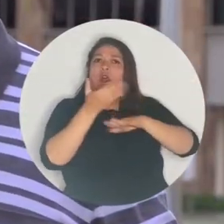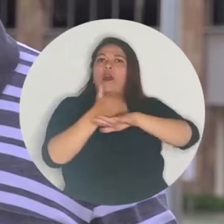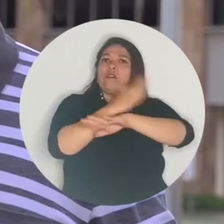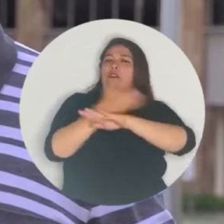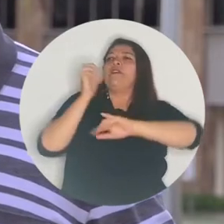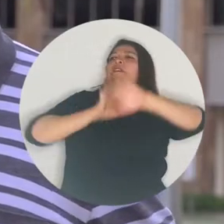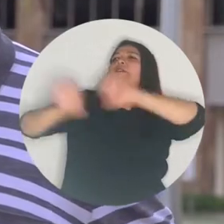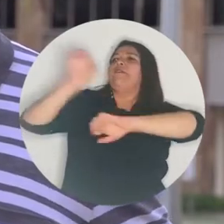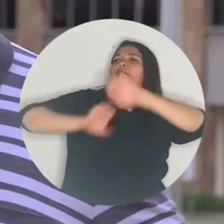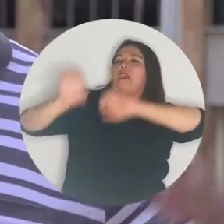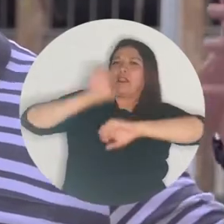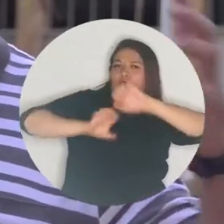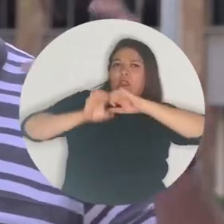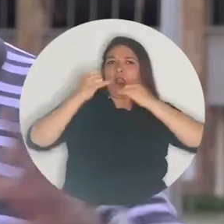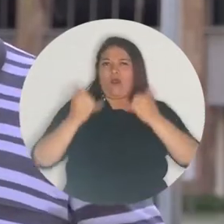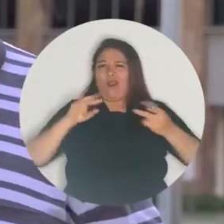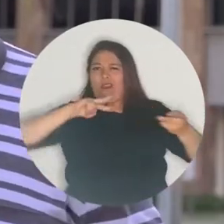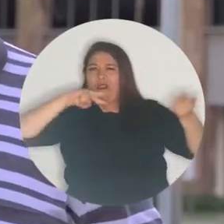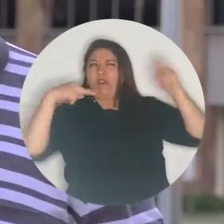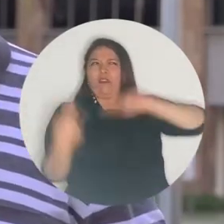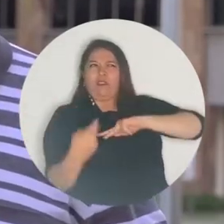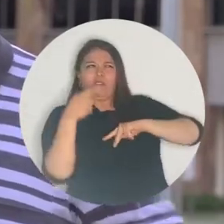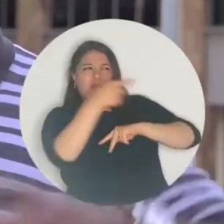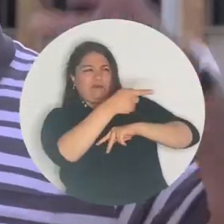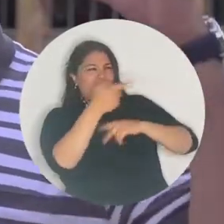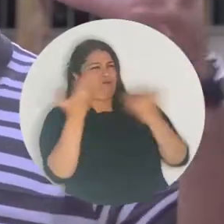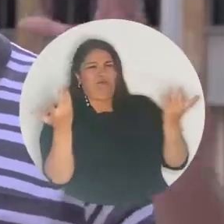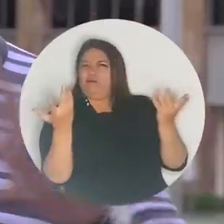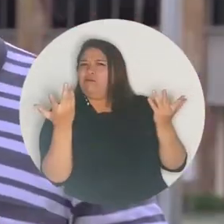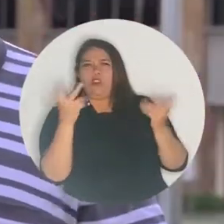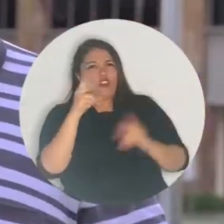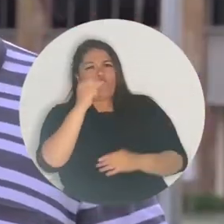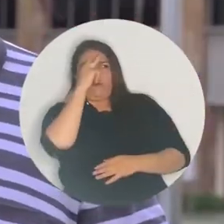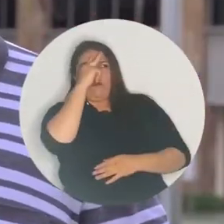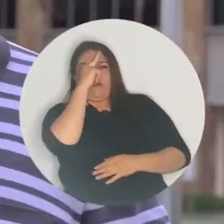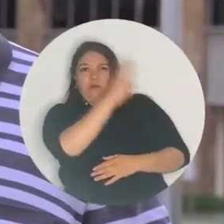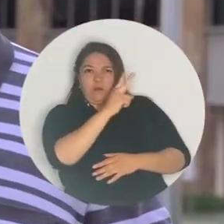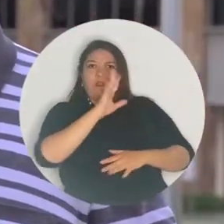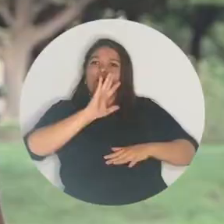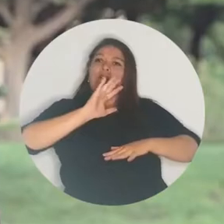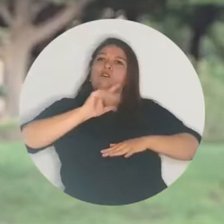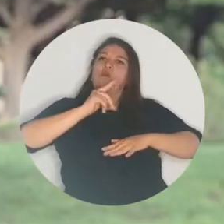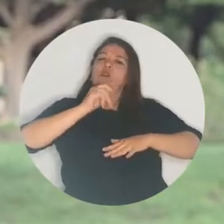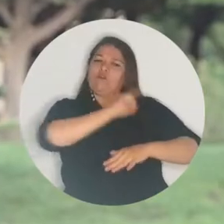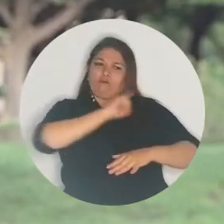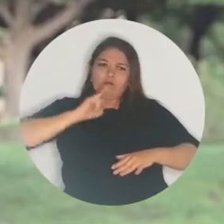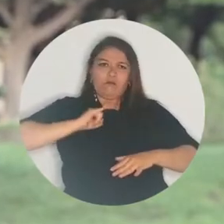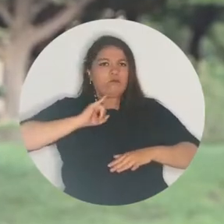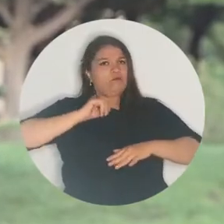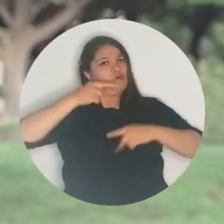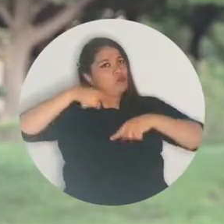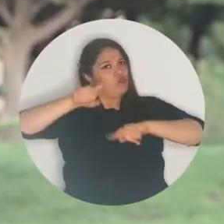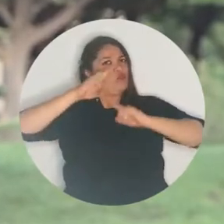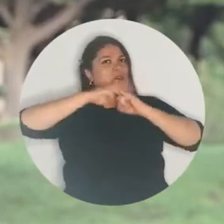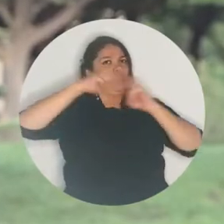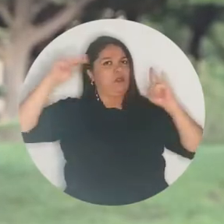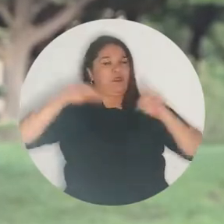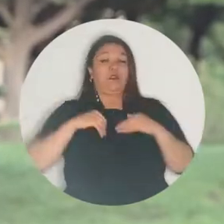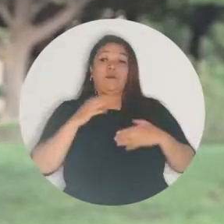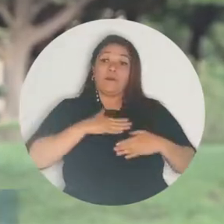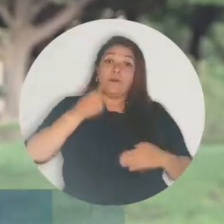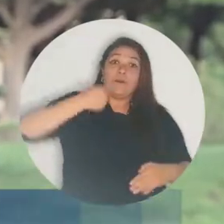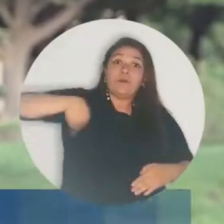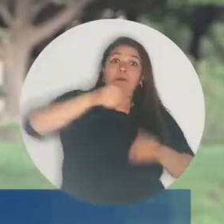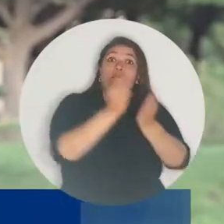autonomía de la Universidad de Magdalena y hoy son los que quieren transgredir esa autonomía universitaria. Hoy como estudiantes los invito